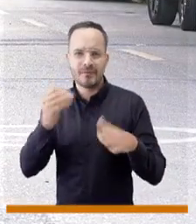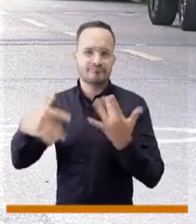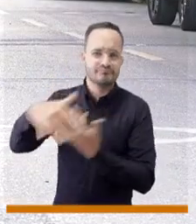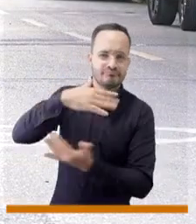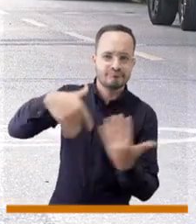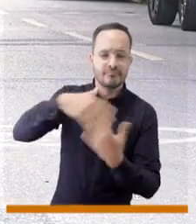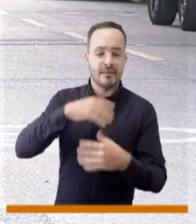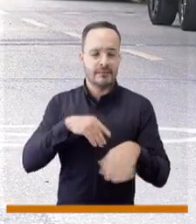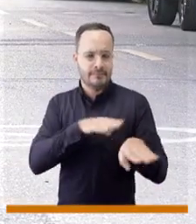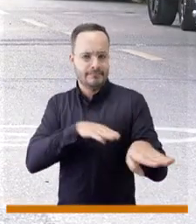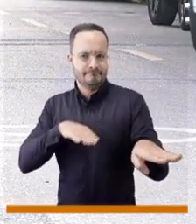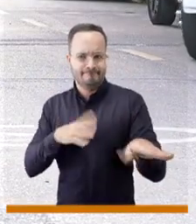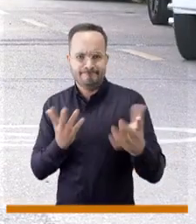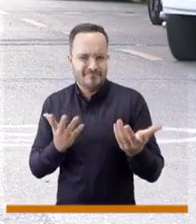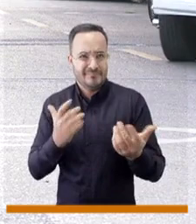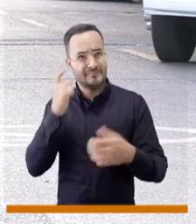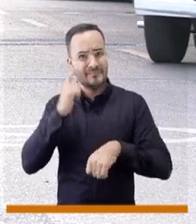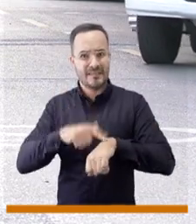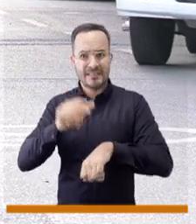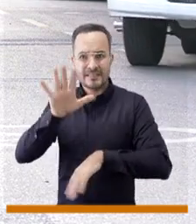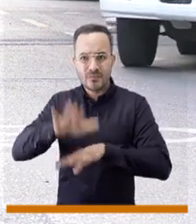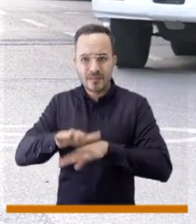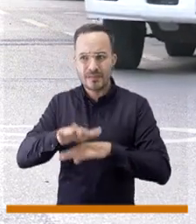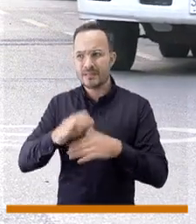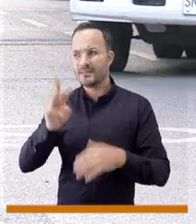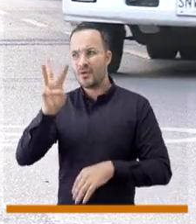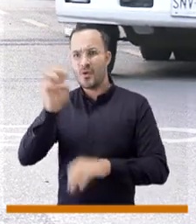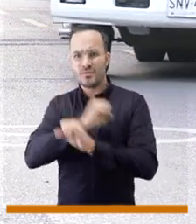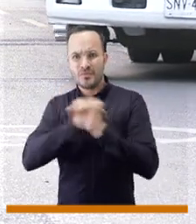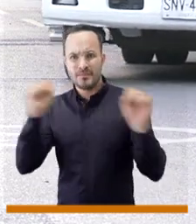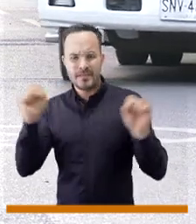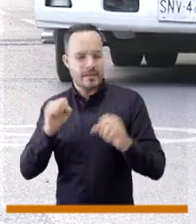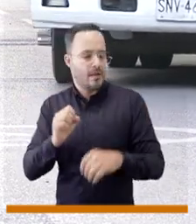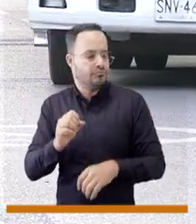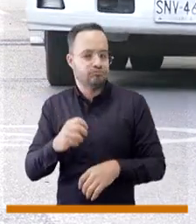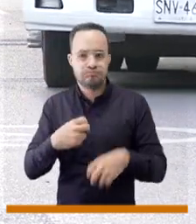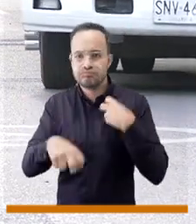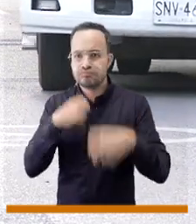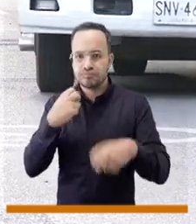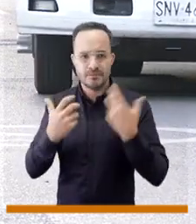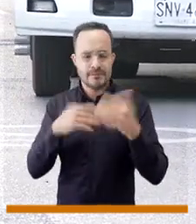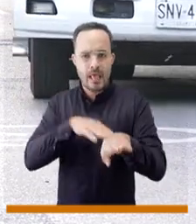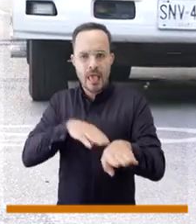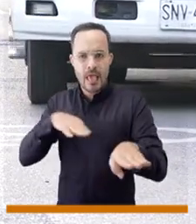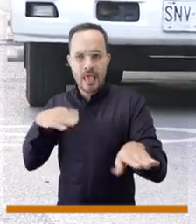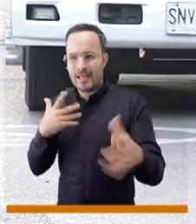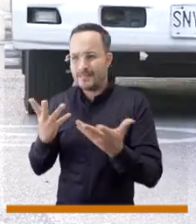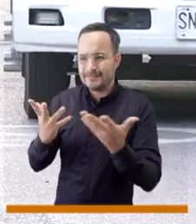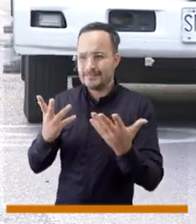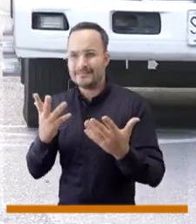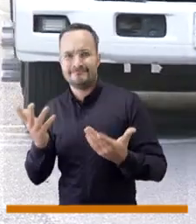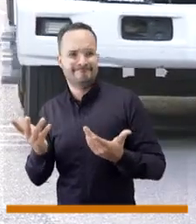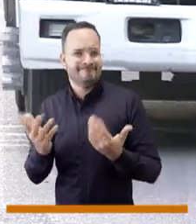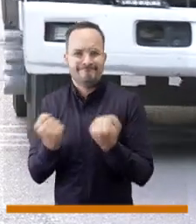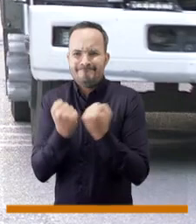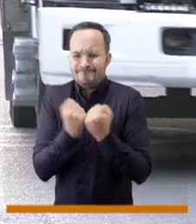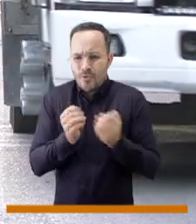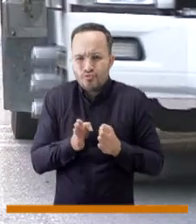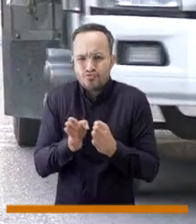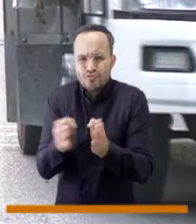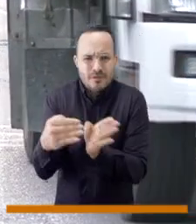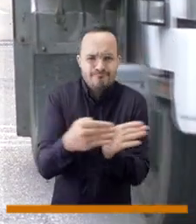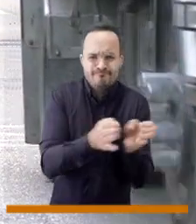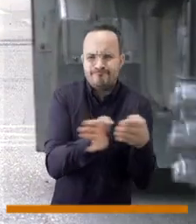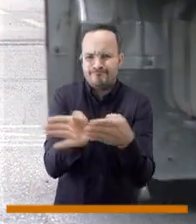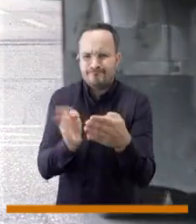muy difícil para la movilidad cuando llegan las 5, las 6 de la tarde o las 7, 8 de la mañana. Carlos, cuéntenos, el Consejo de Medellín, ¿cómo ha aportado en